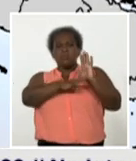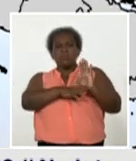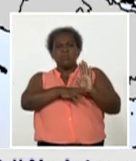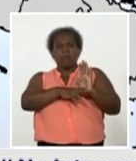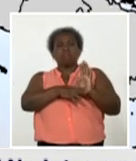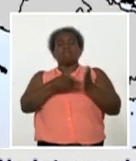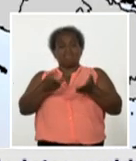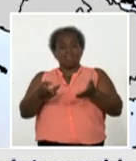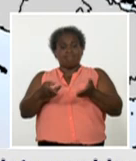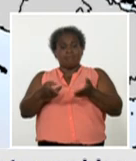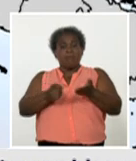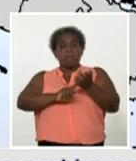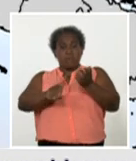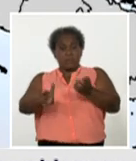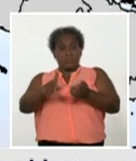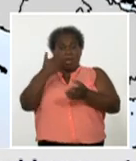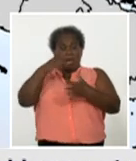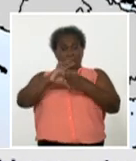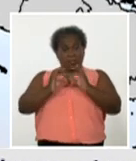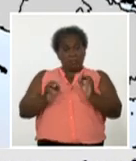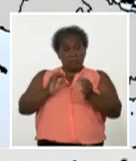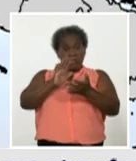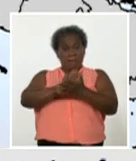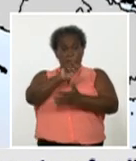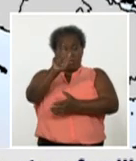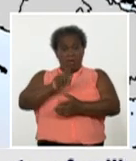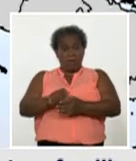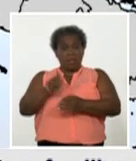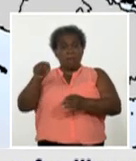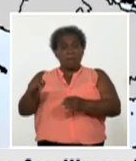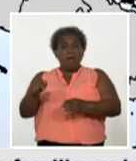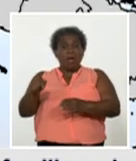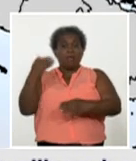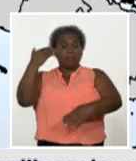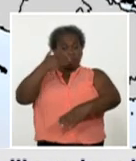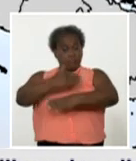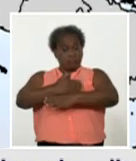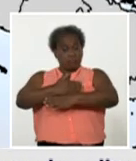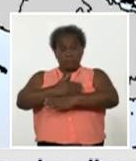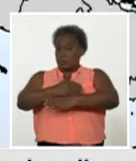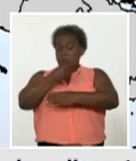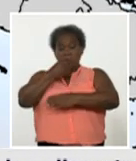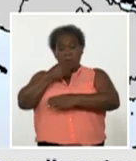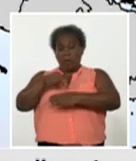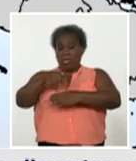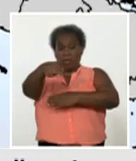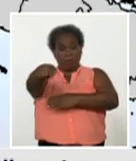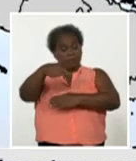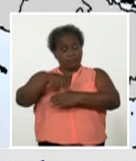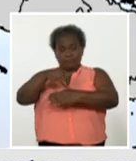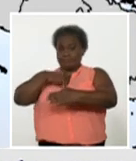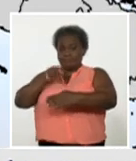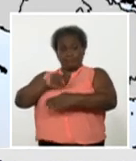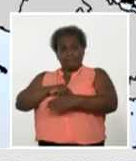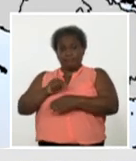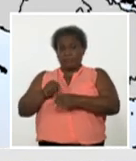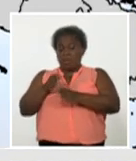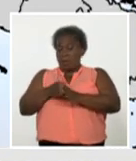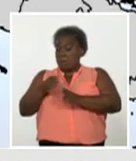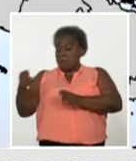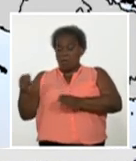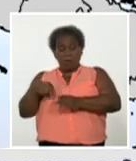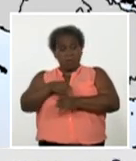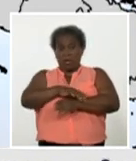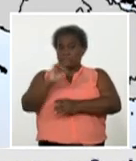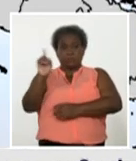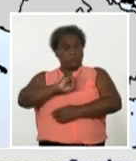están adoptando para limitar el acceso, para restringir todavía más, porque indiscutiblemente mantienen una